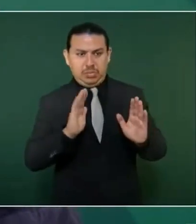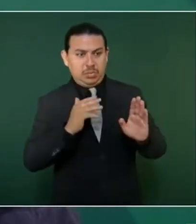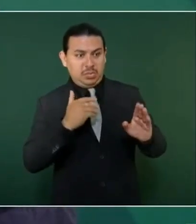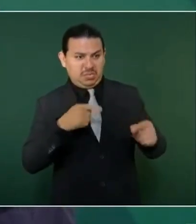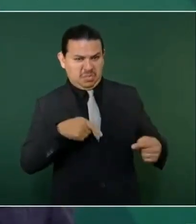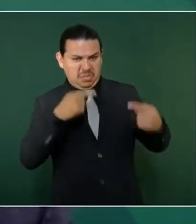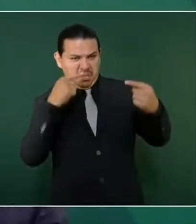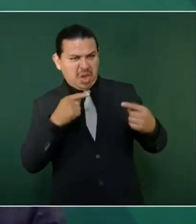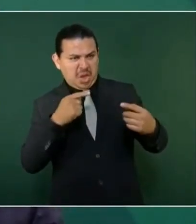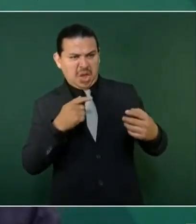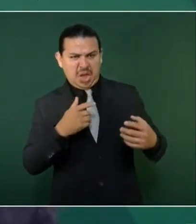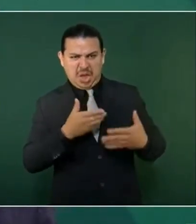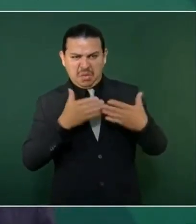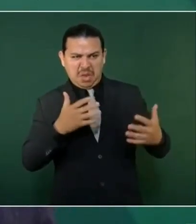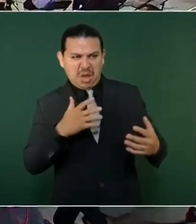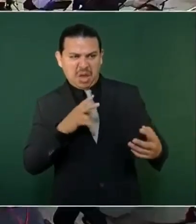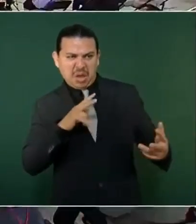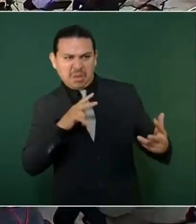el presidente Biden.